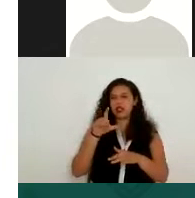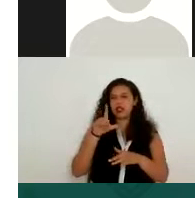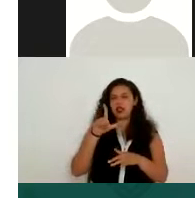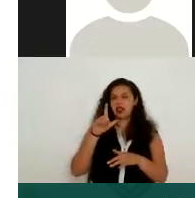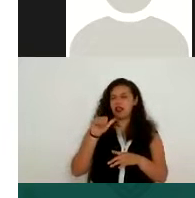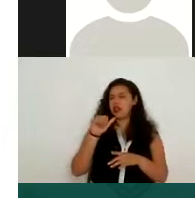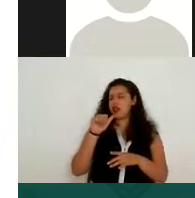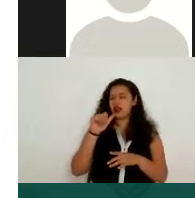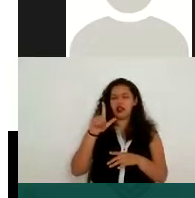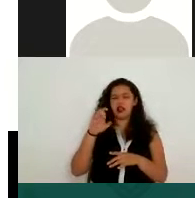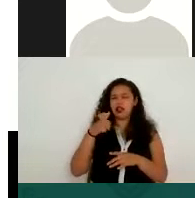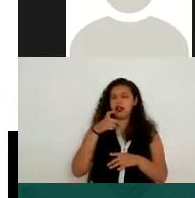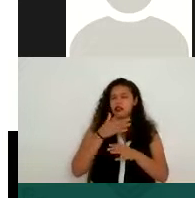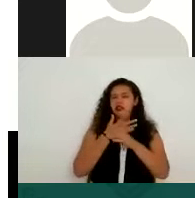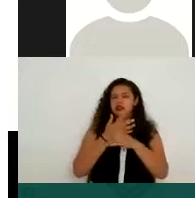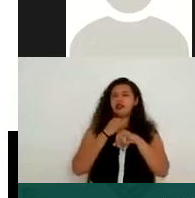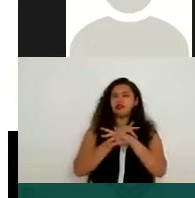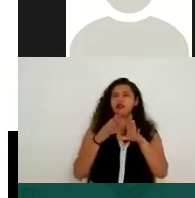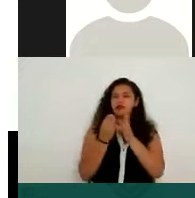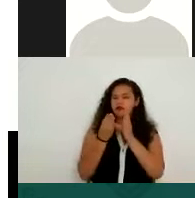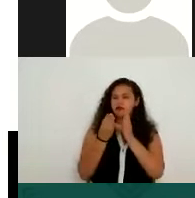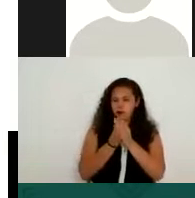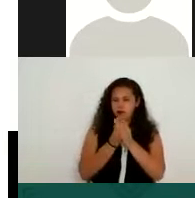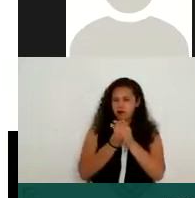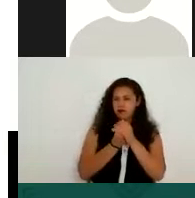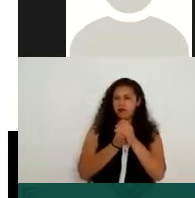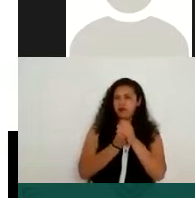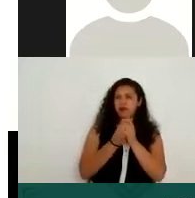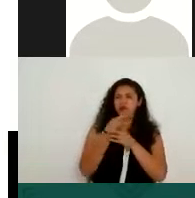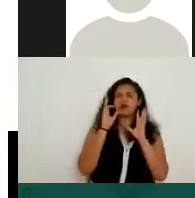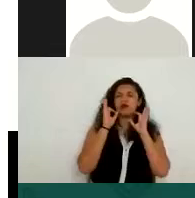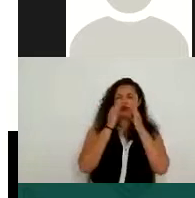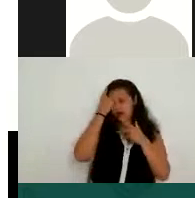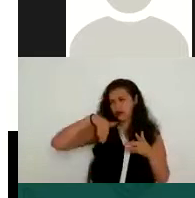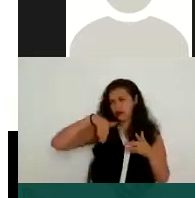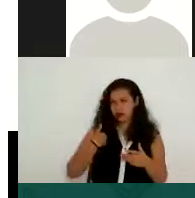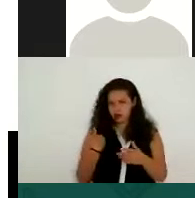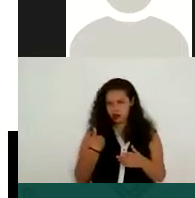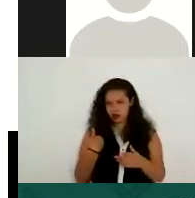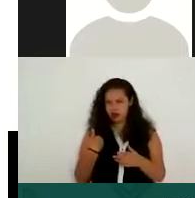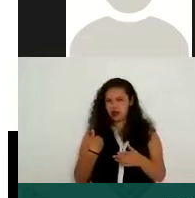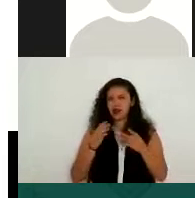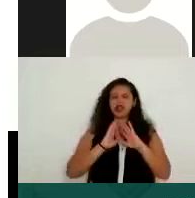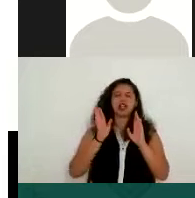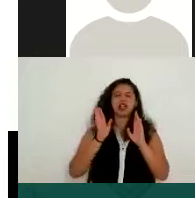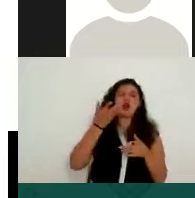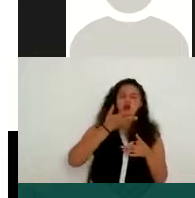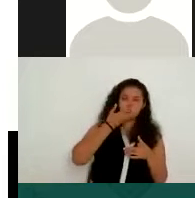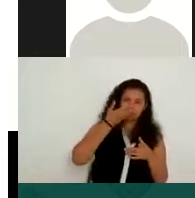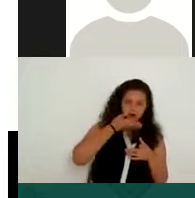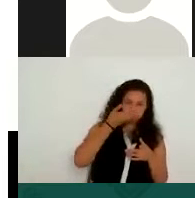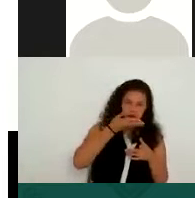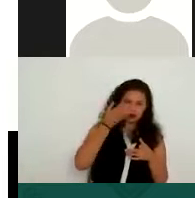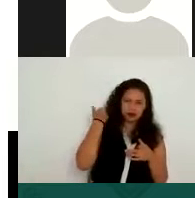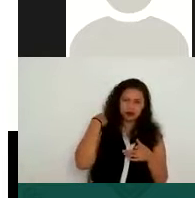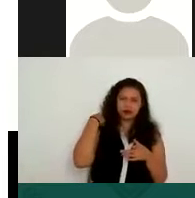los datos personales ¿cuáles son sus medios de almacenamiento? tenemos un soporte físico es decir algo que es